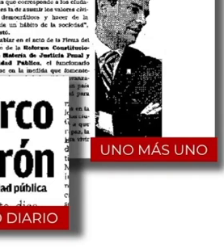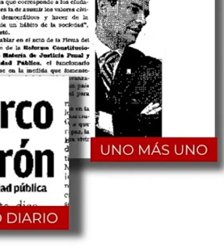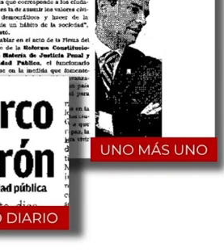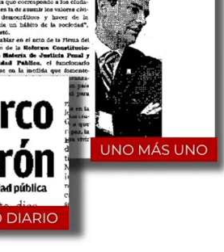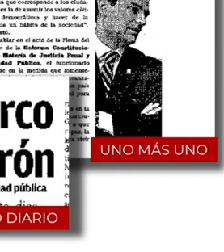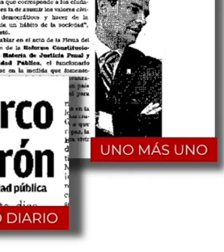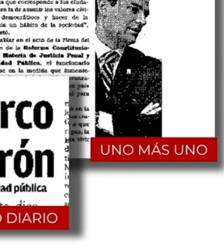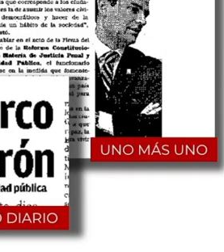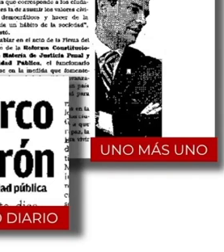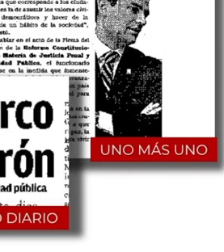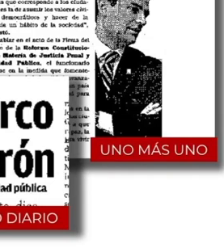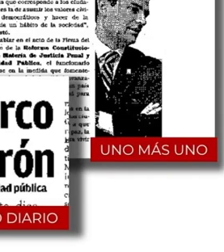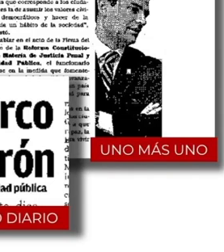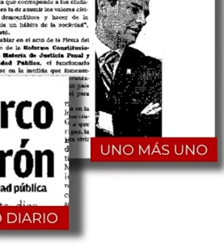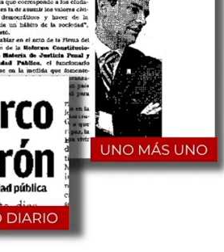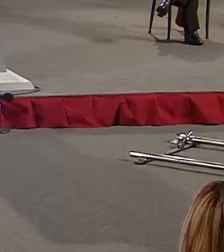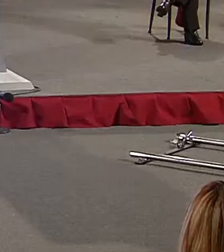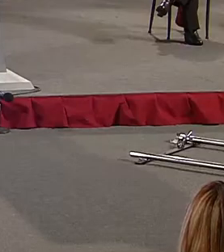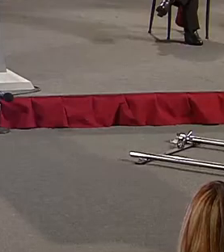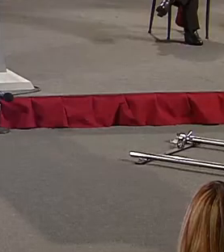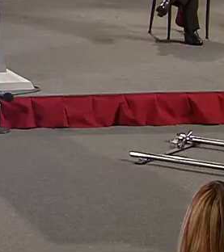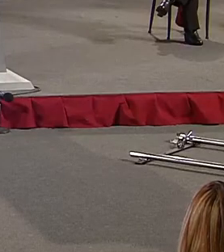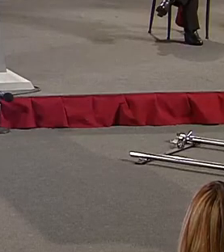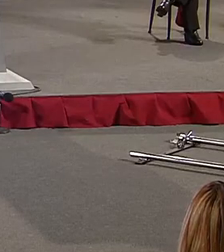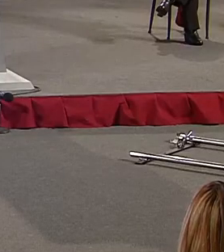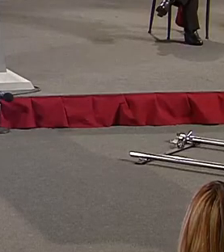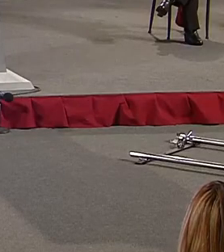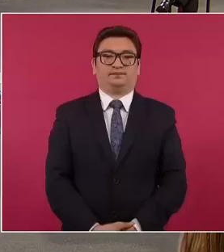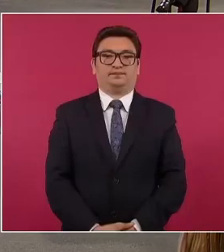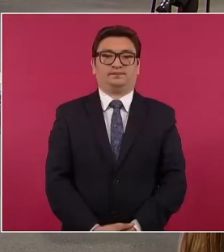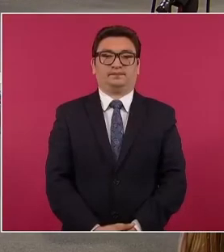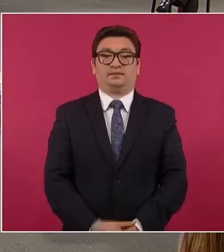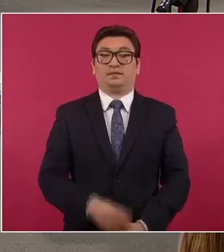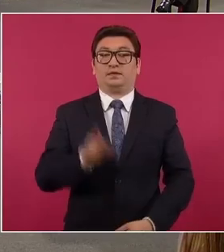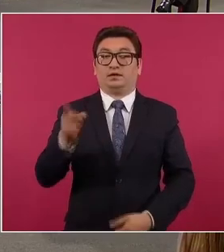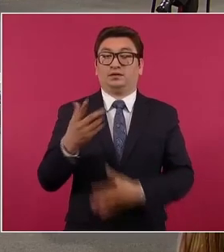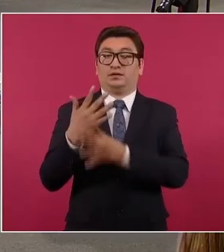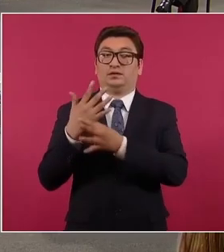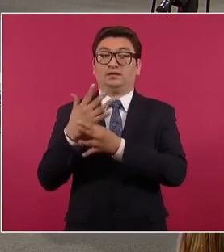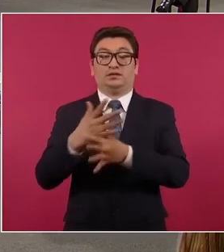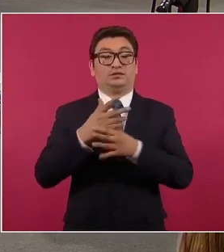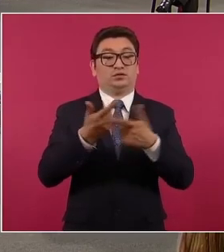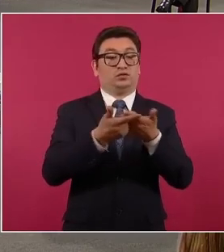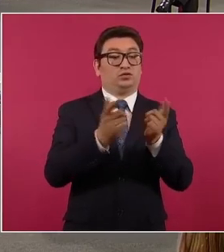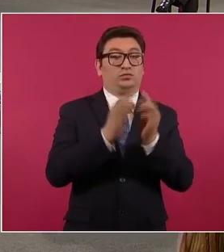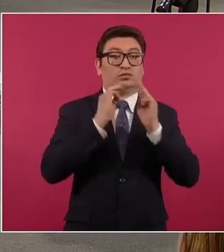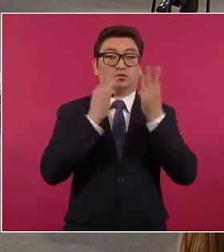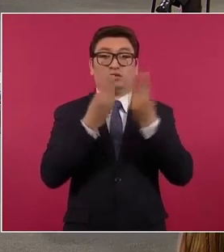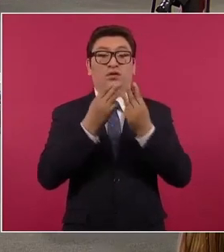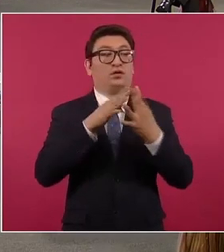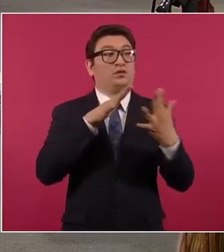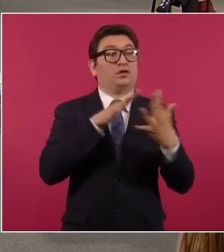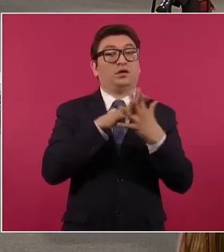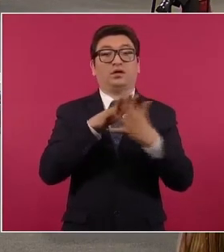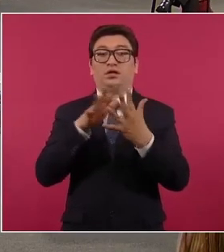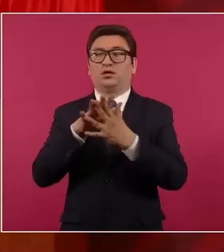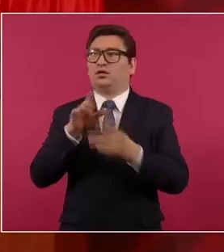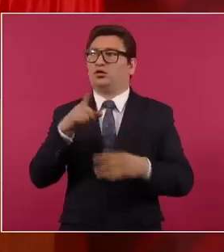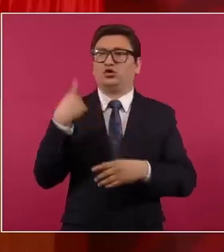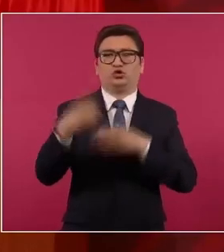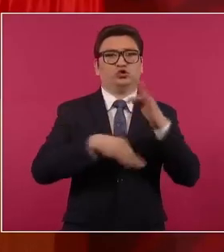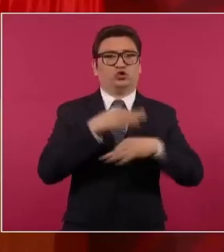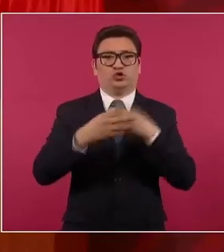Hay una celebración del presidente Calderón donde dice, por ejemplo, que la guerra contra el narco es de todos, ahí lo dejamos